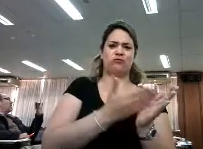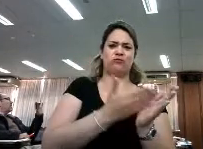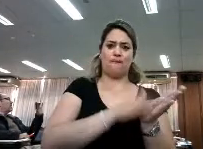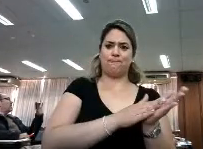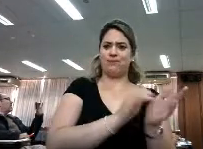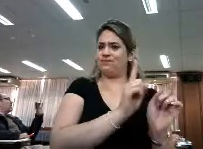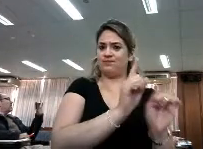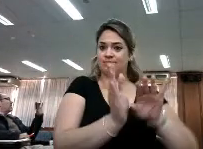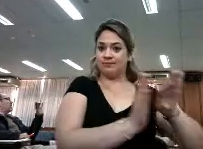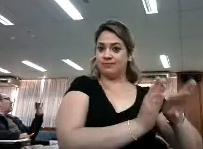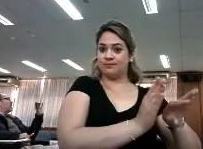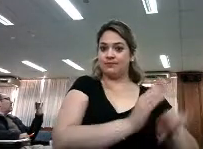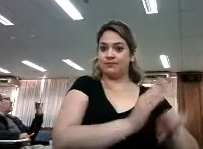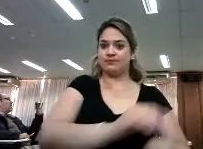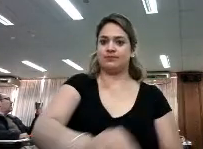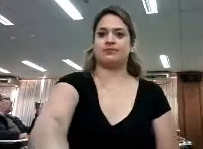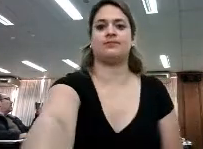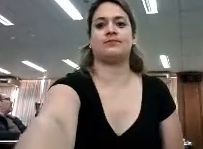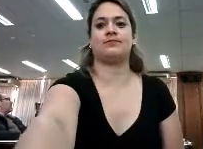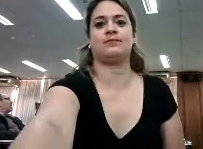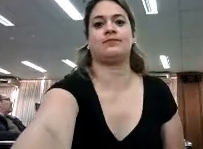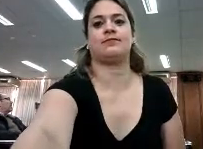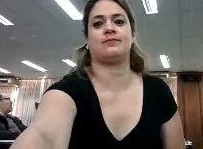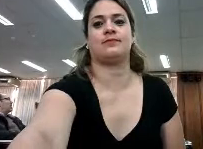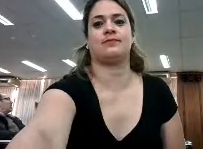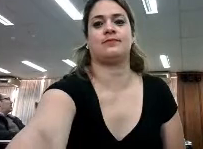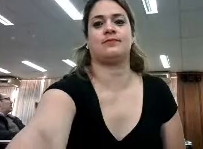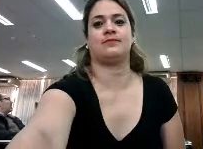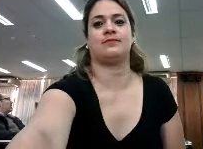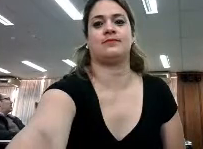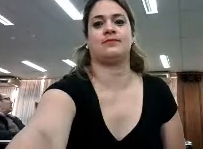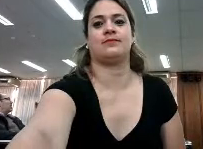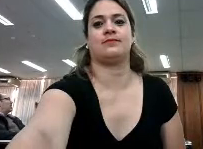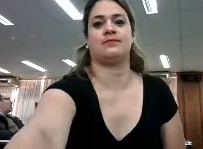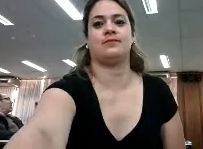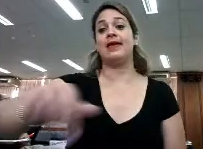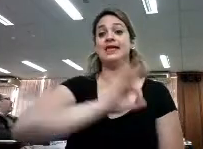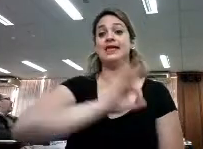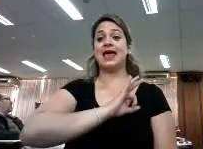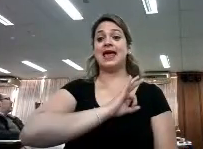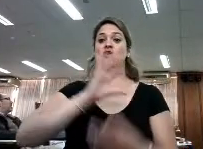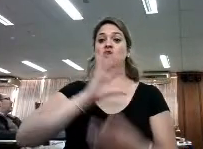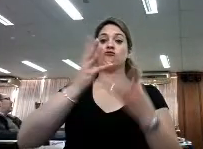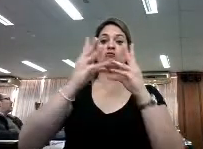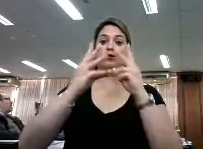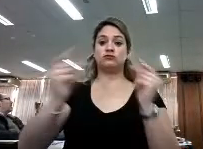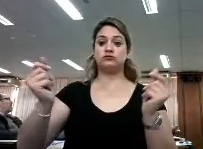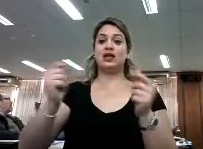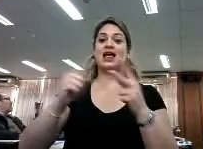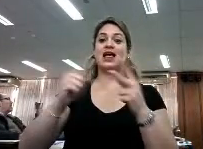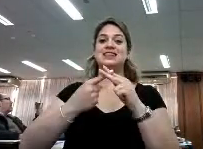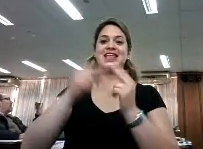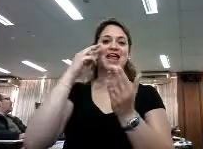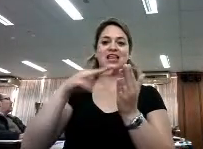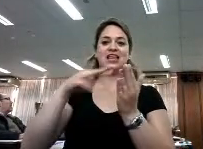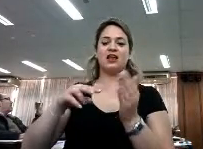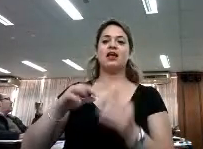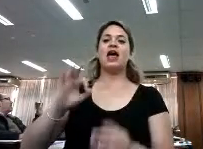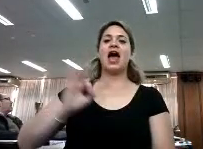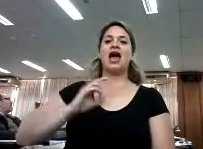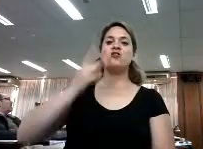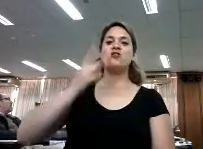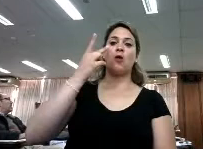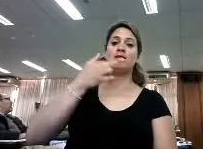Y este año, como cierre final de un taller literario que se daba durante el 2017 y